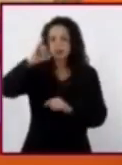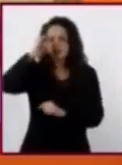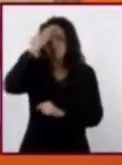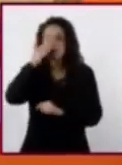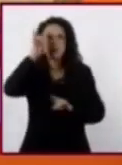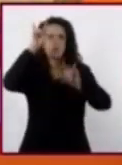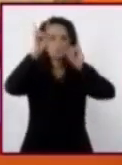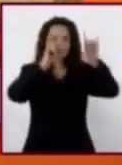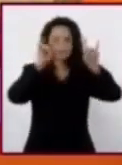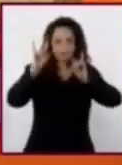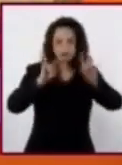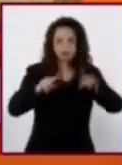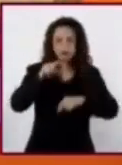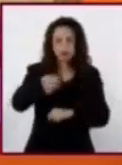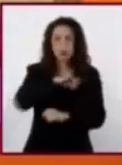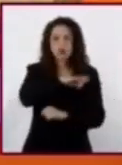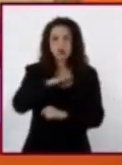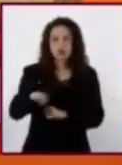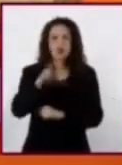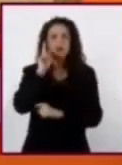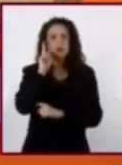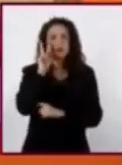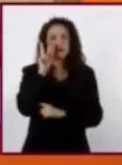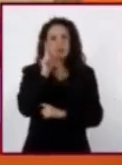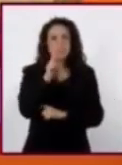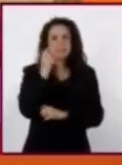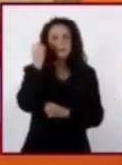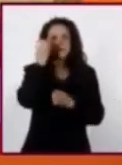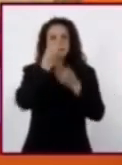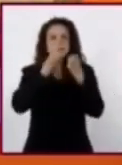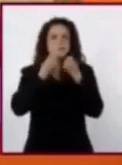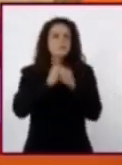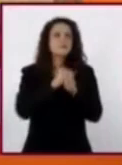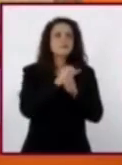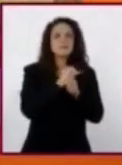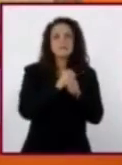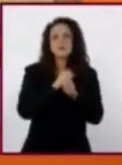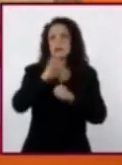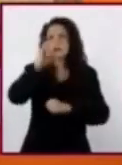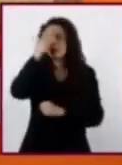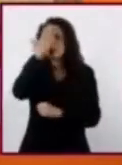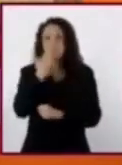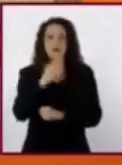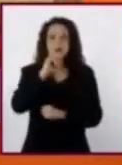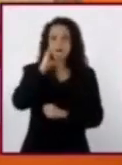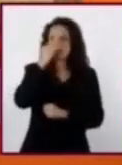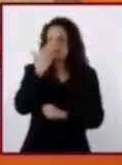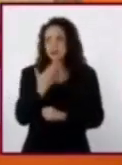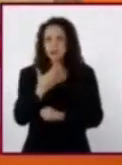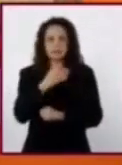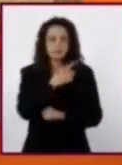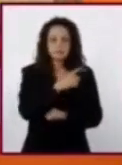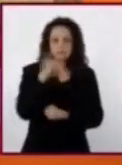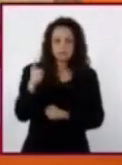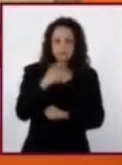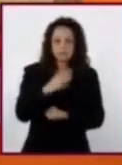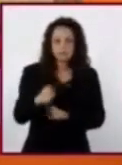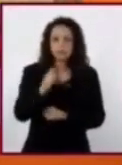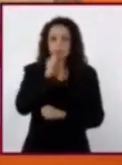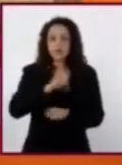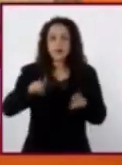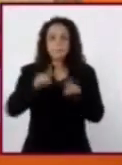donde podrán poner en práctica el análisis de imágenes. También llamado por los